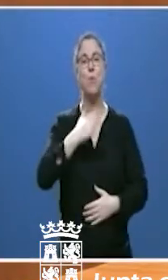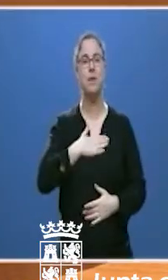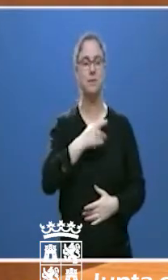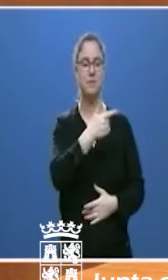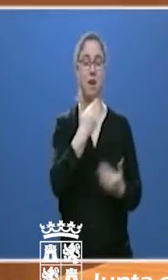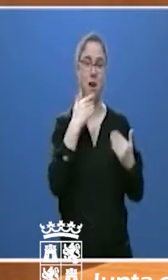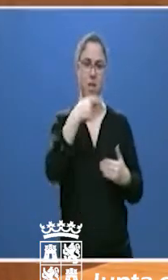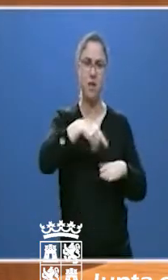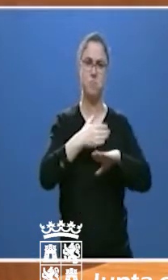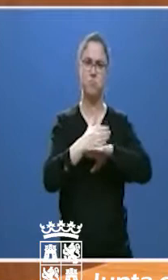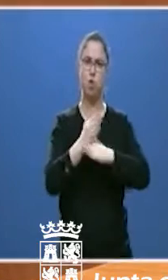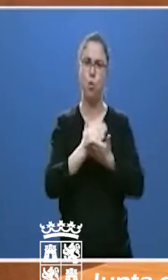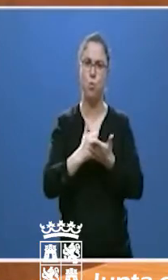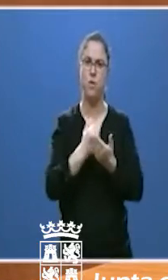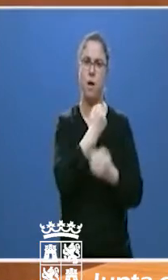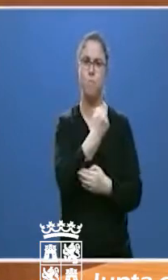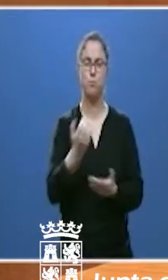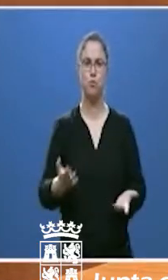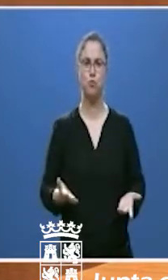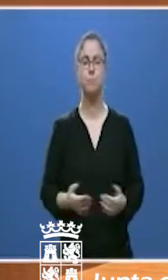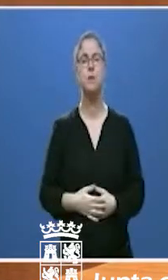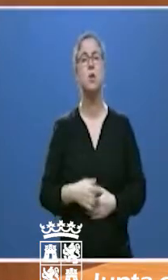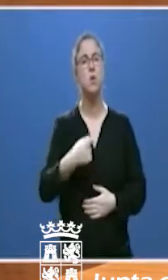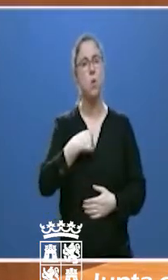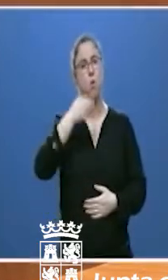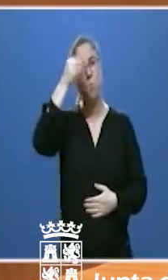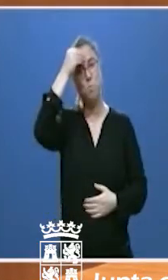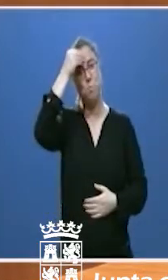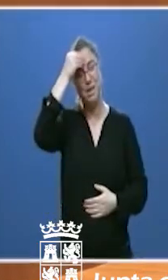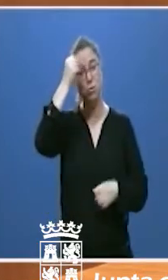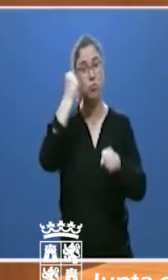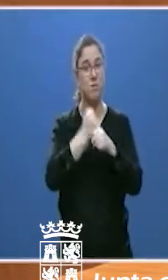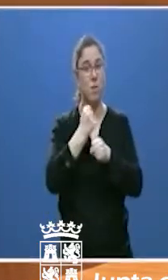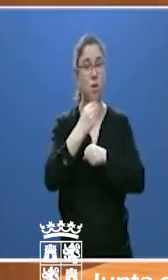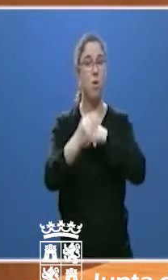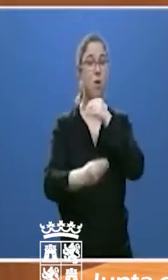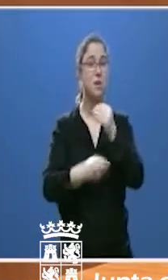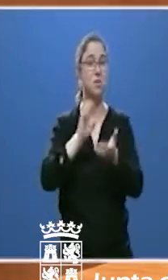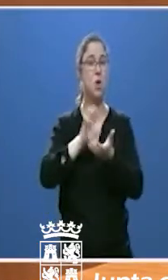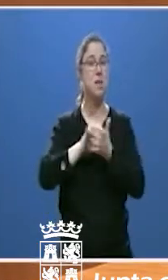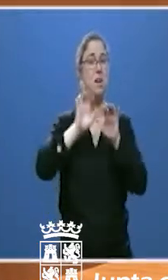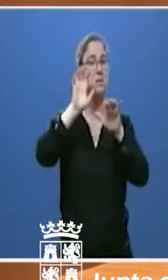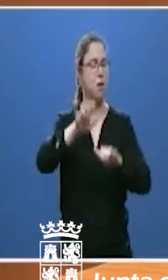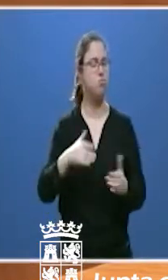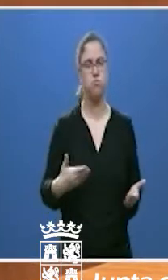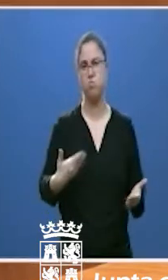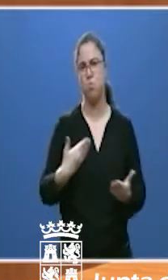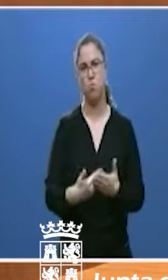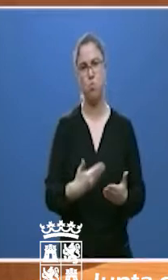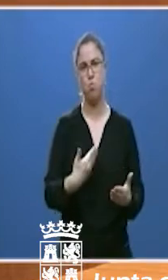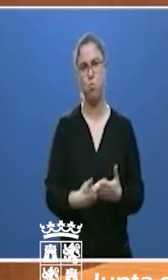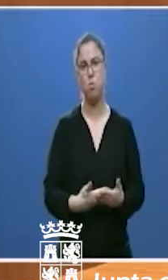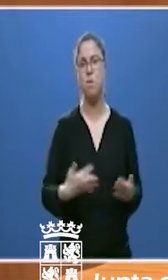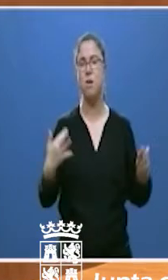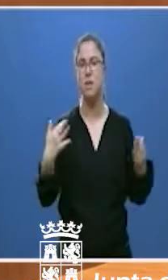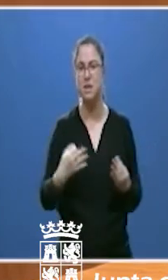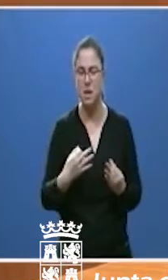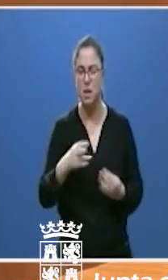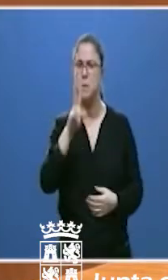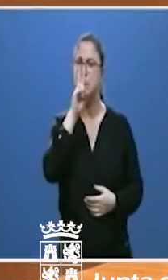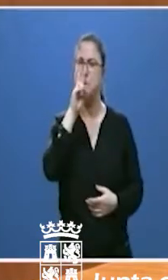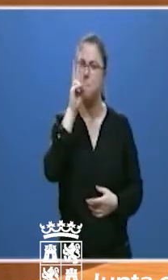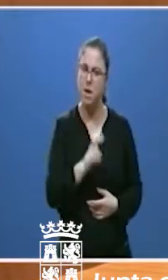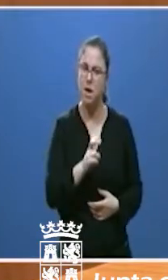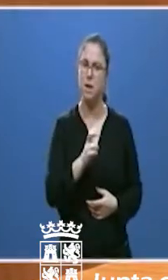Señorías, creo que la actuación desarrollada por Castilla y León es una prueba efectiva de la utilidad del Estado